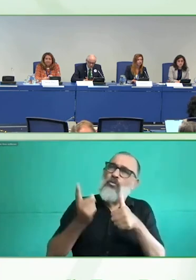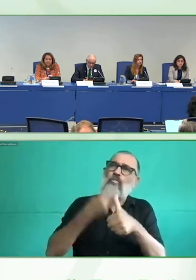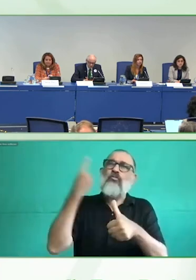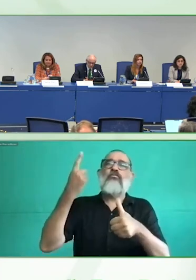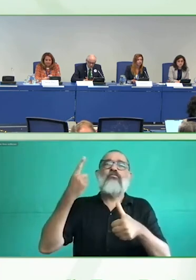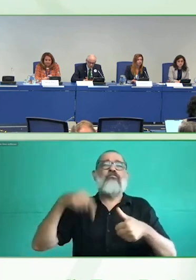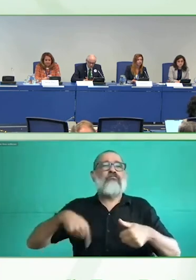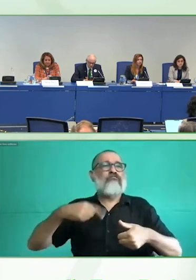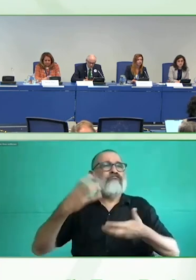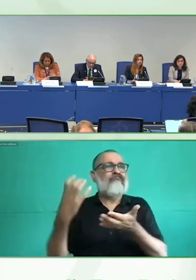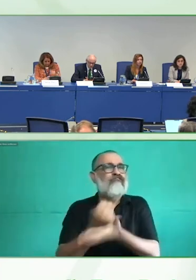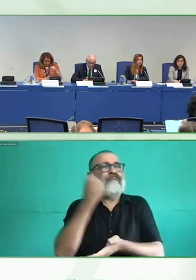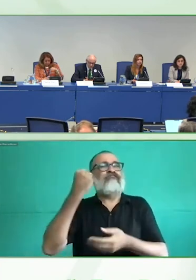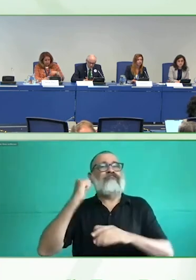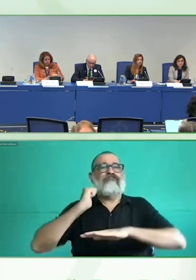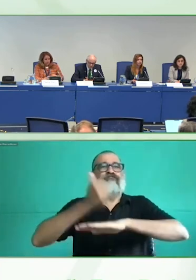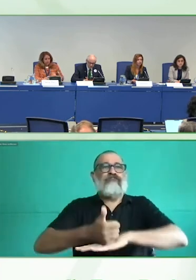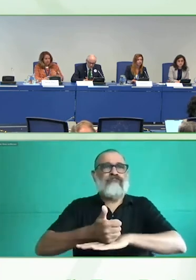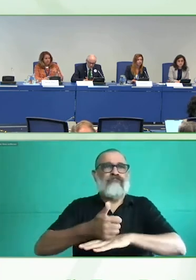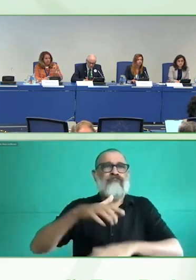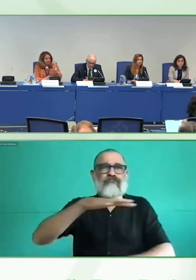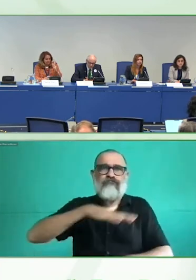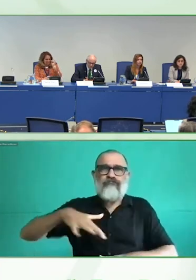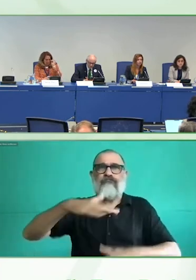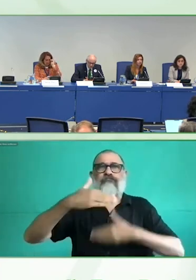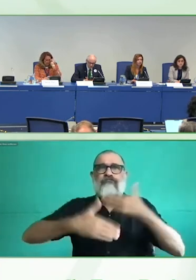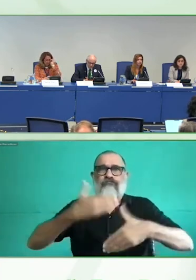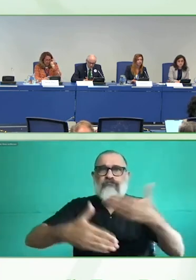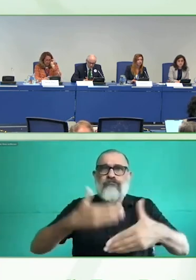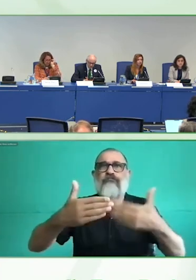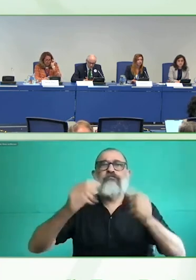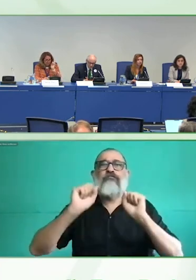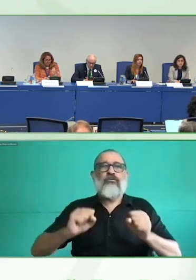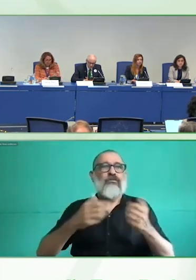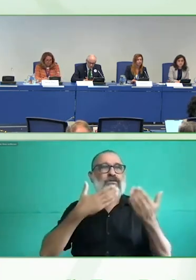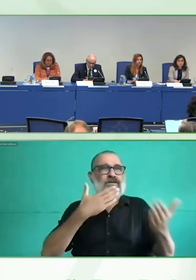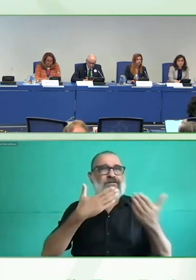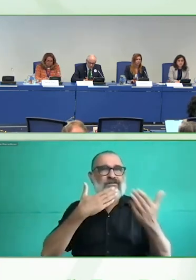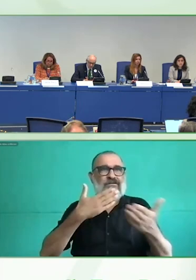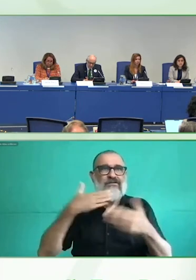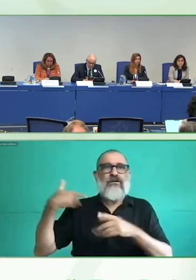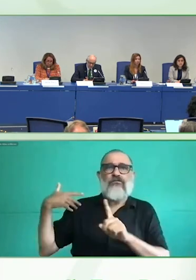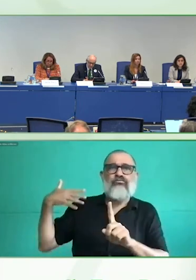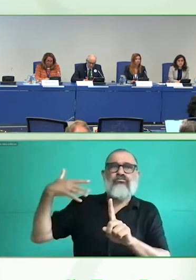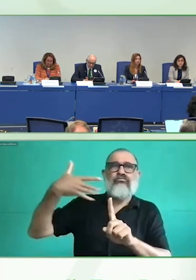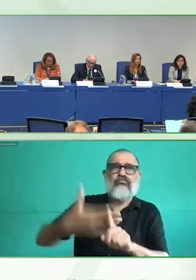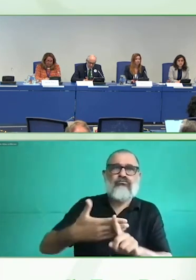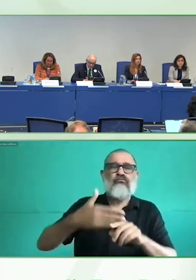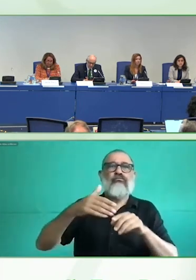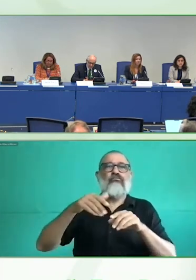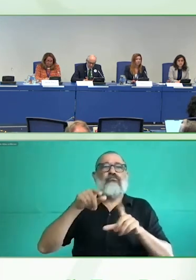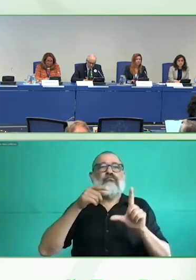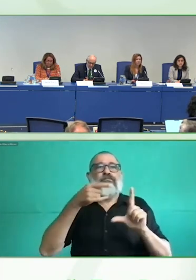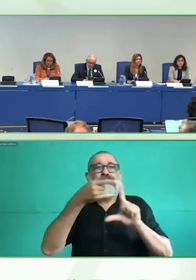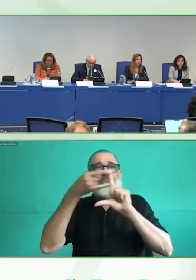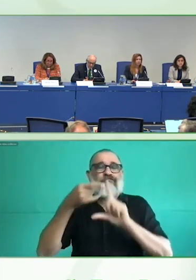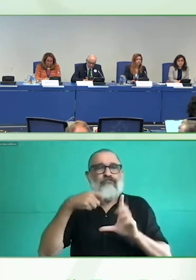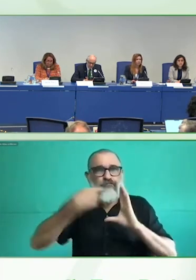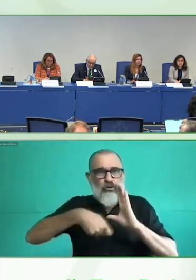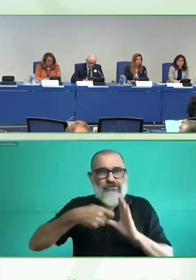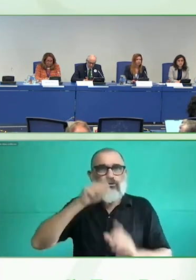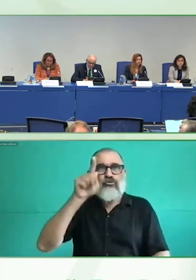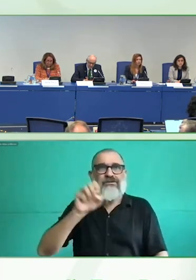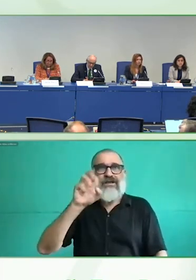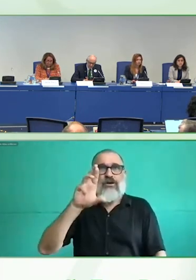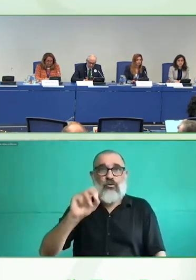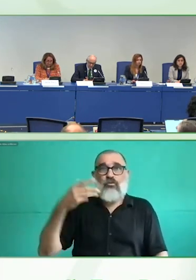promover la replicación de soluciones innovadoras que hacen posible la eliminación de las barreras que experimentan las personas con